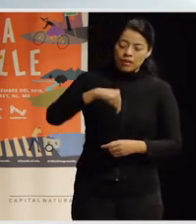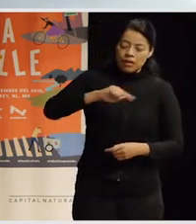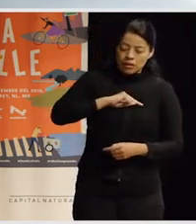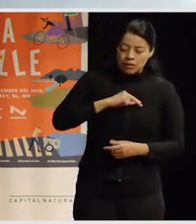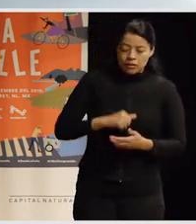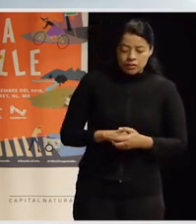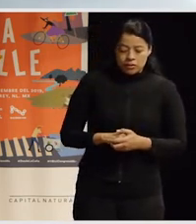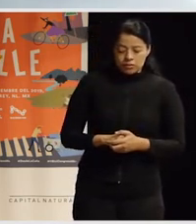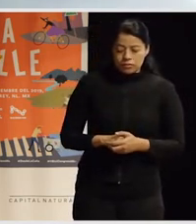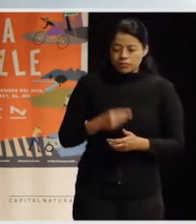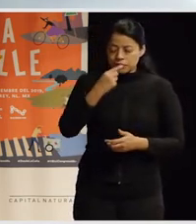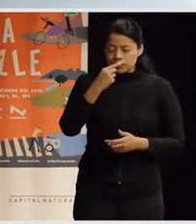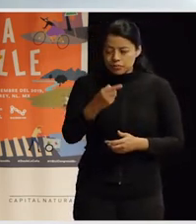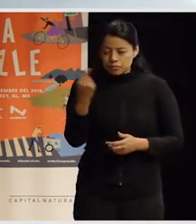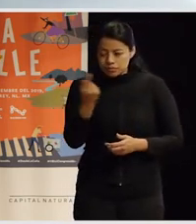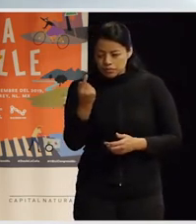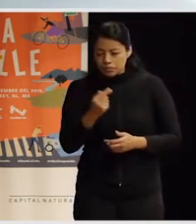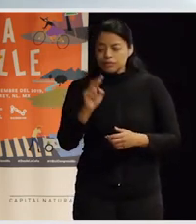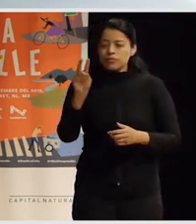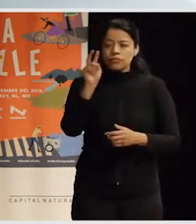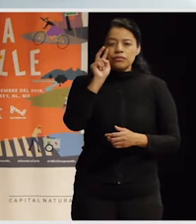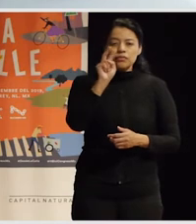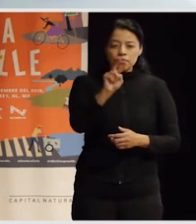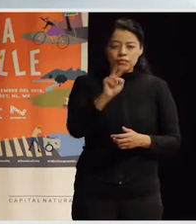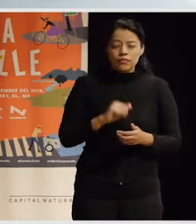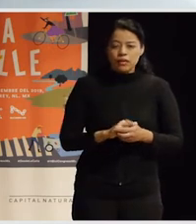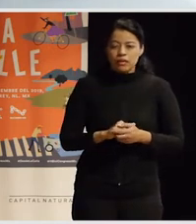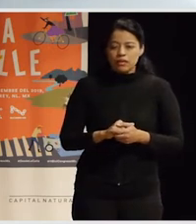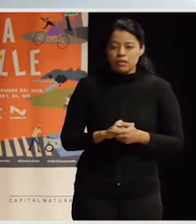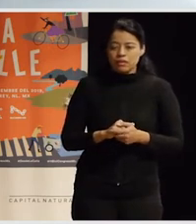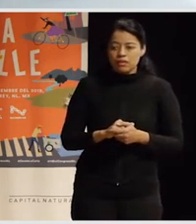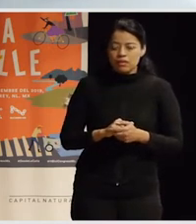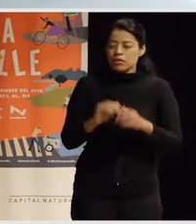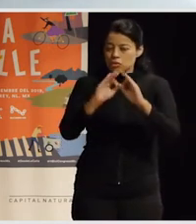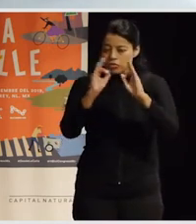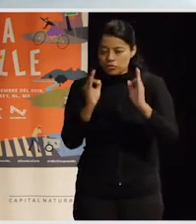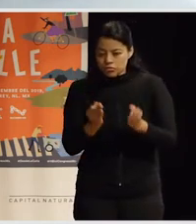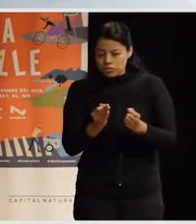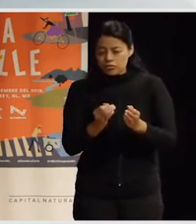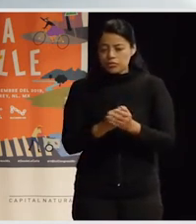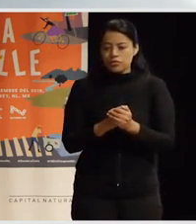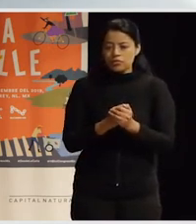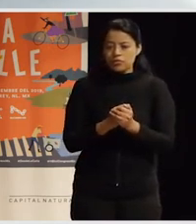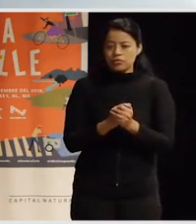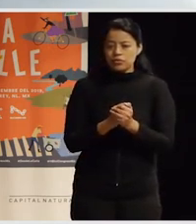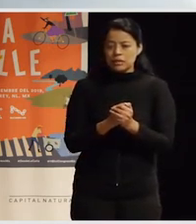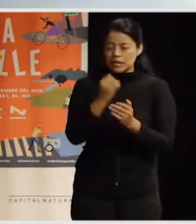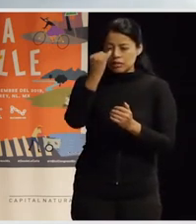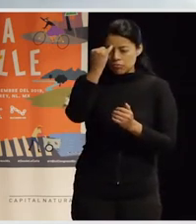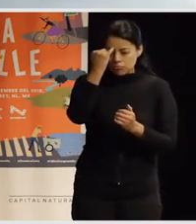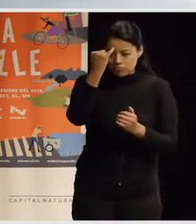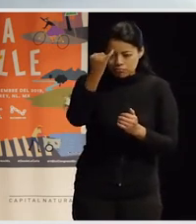digamos que vemos clara identificación entre el modelo, o o el desarrollo de las ideas